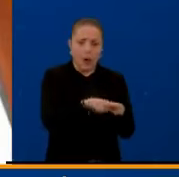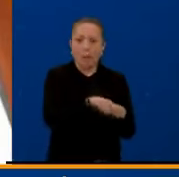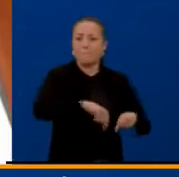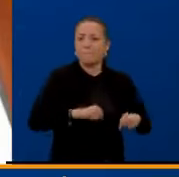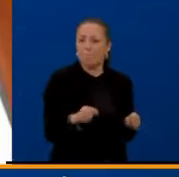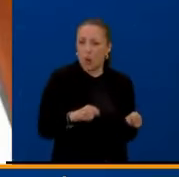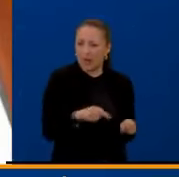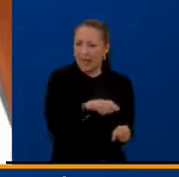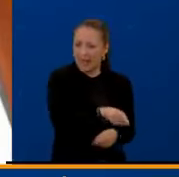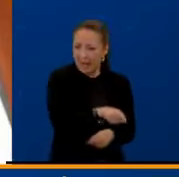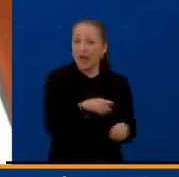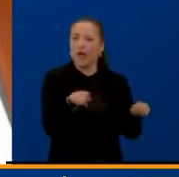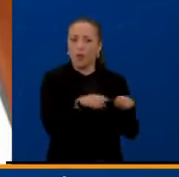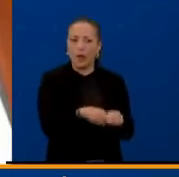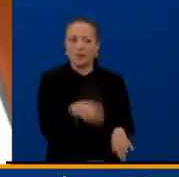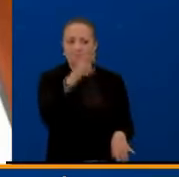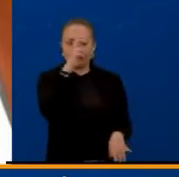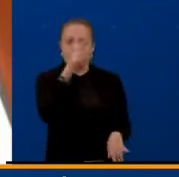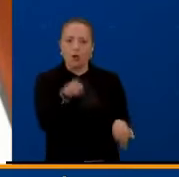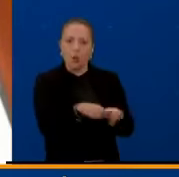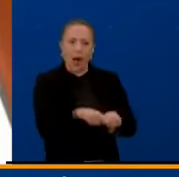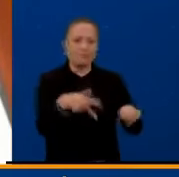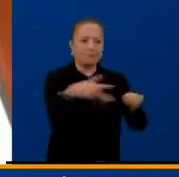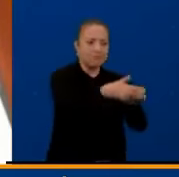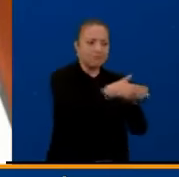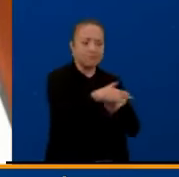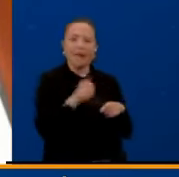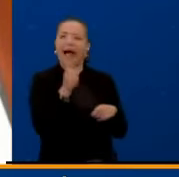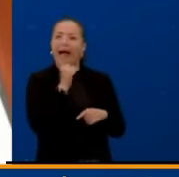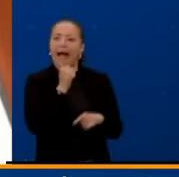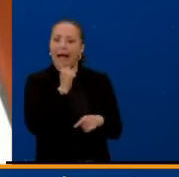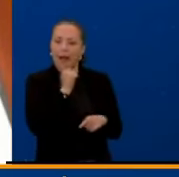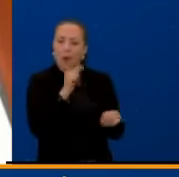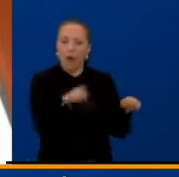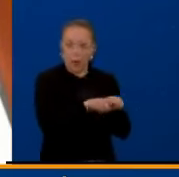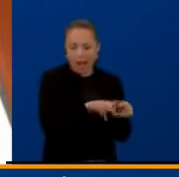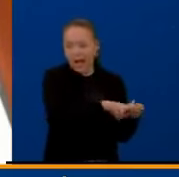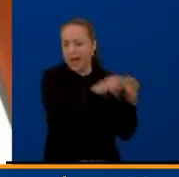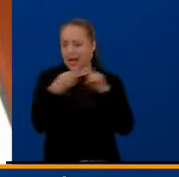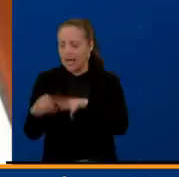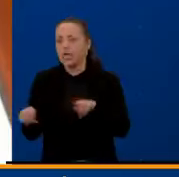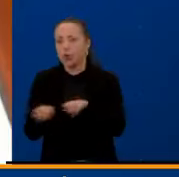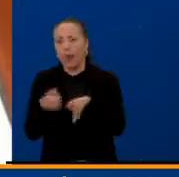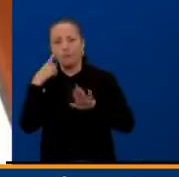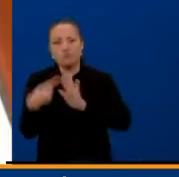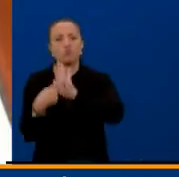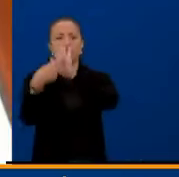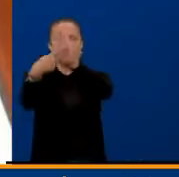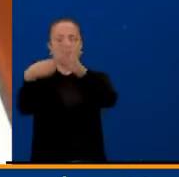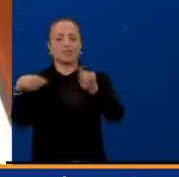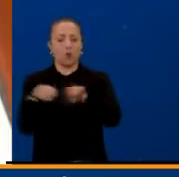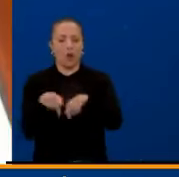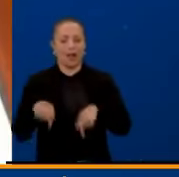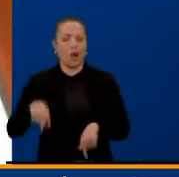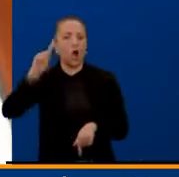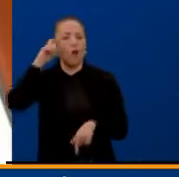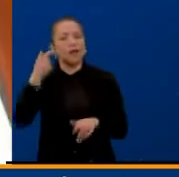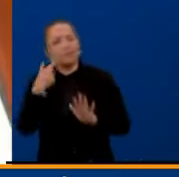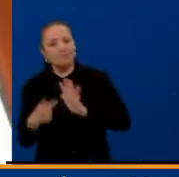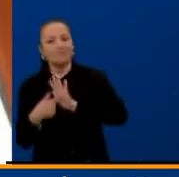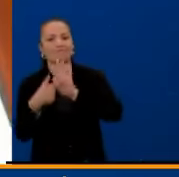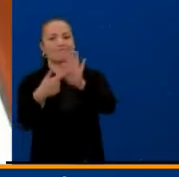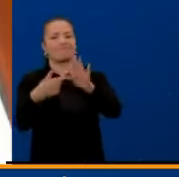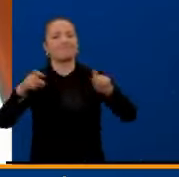dificultad y racionamiento de agua y es justamente lo que hemos intentado visibilizar y posicionar desde este gobierno es la necesidad de